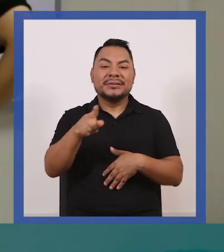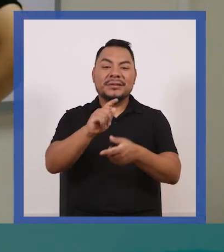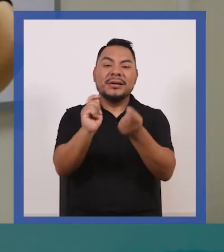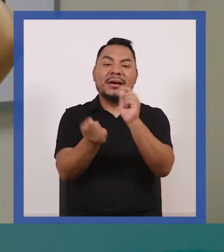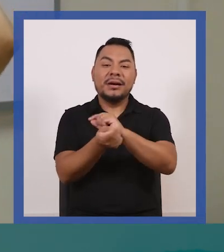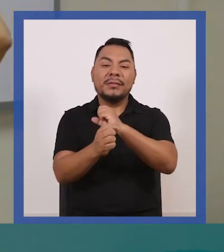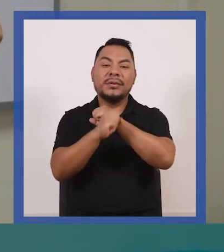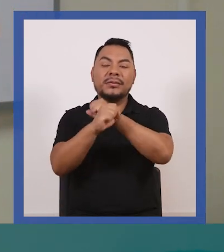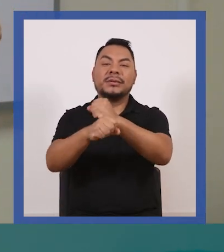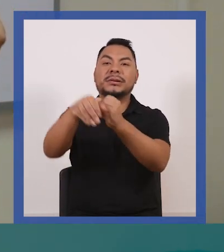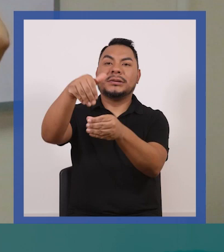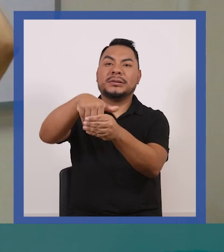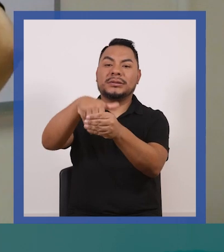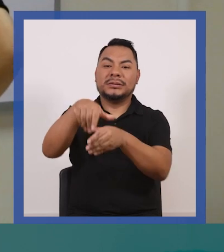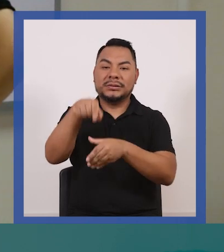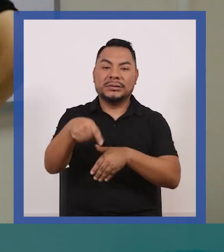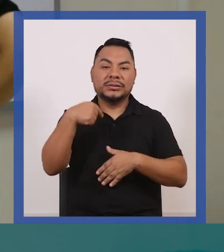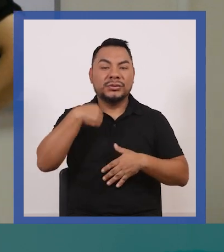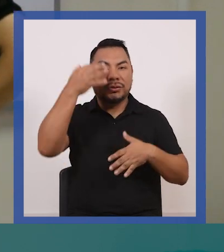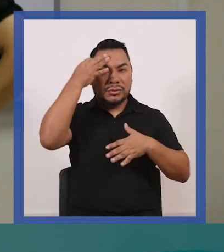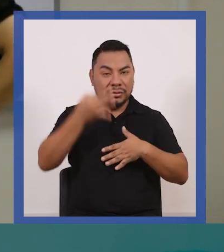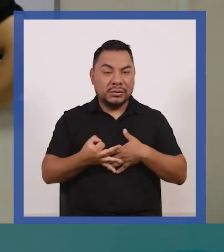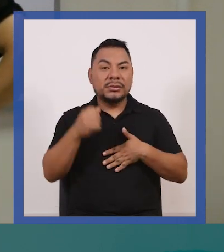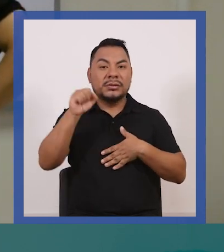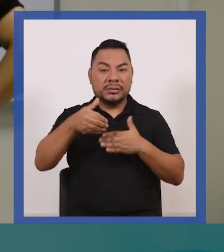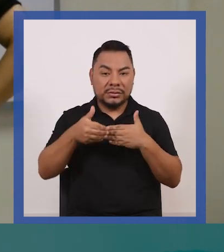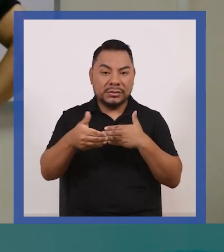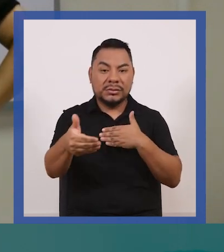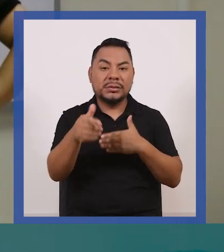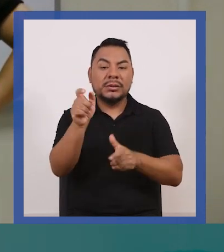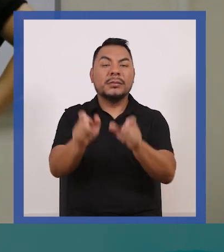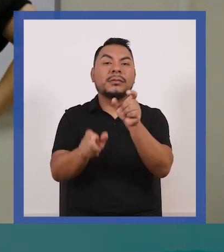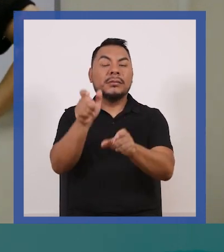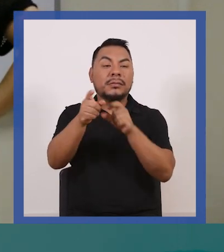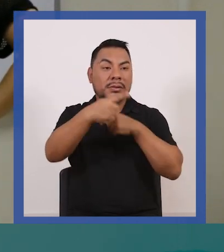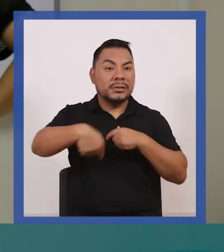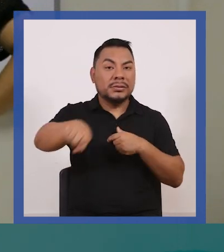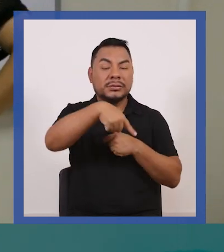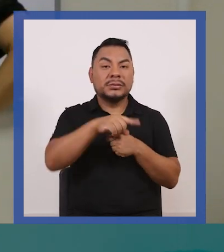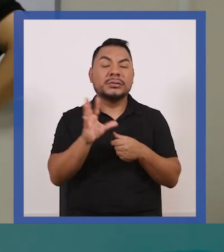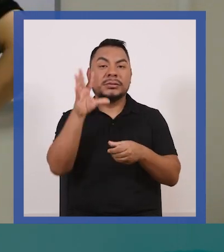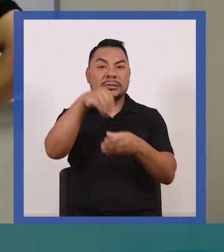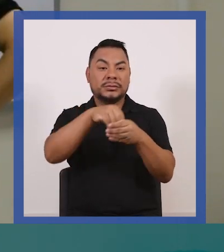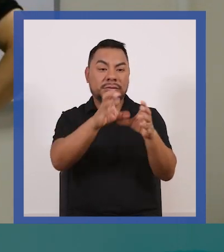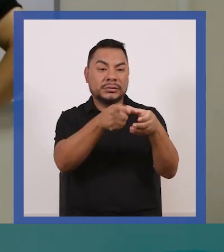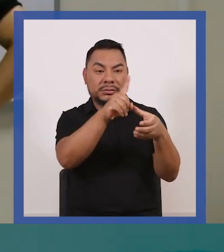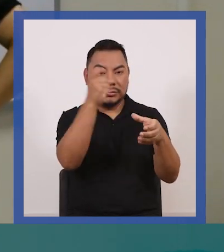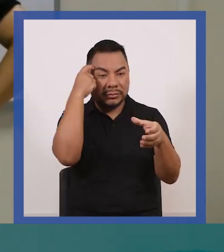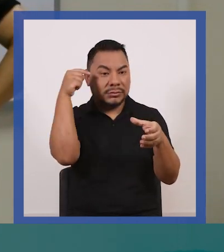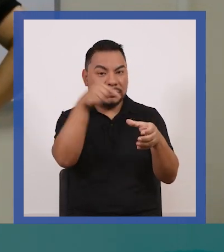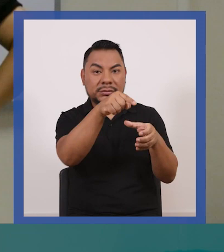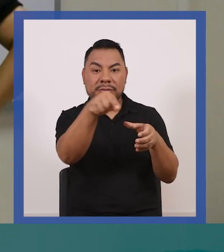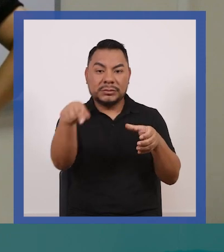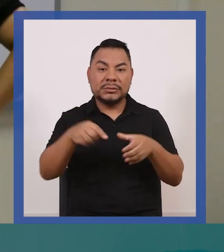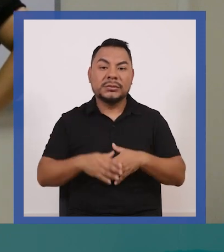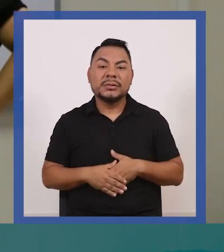los cambios en el sistema electoral yo creo que se van a dar si es que las personas que están dentro de los partidos